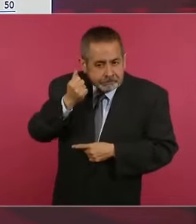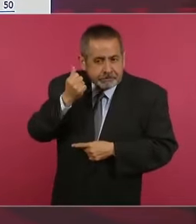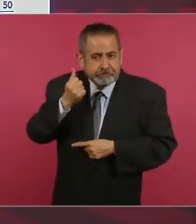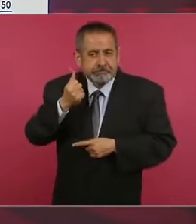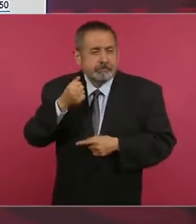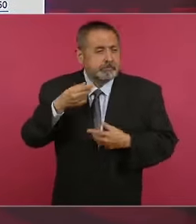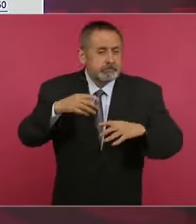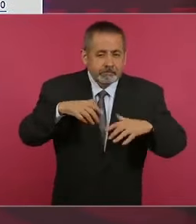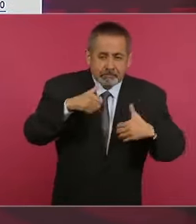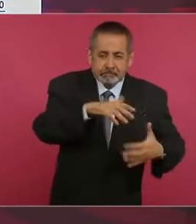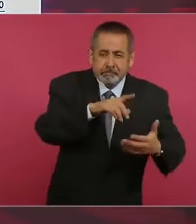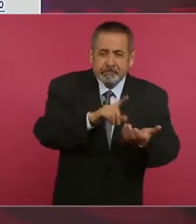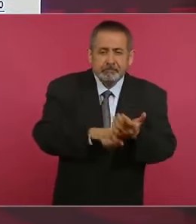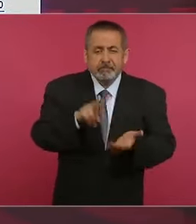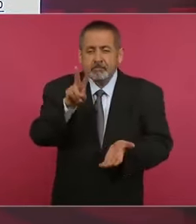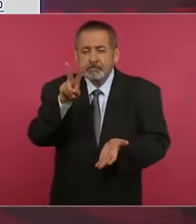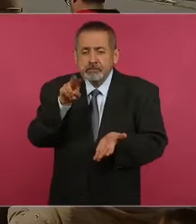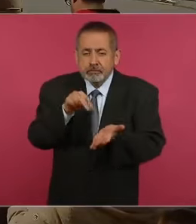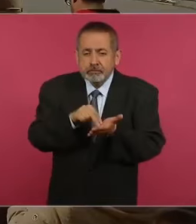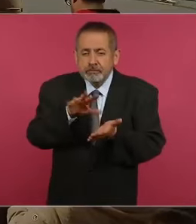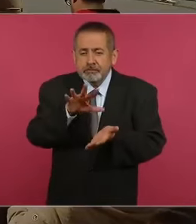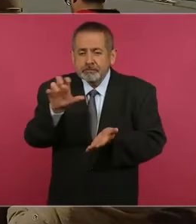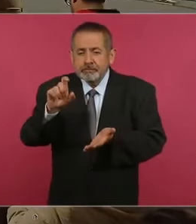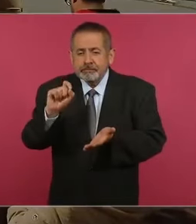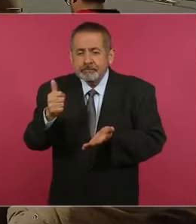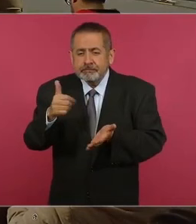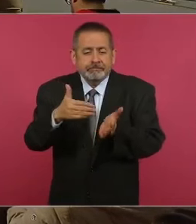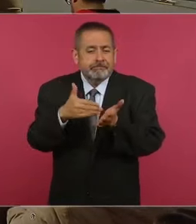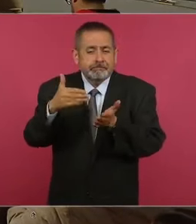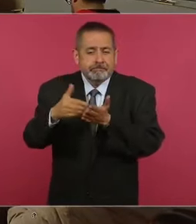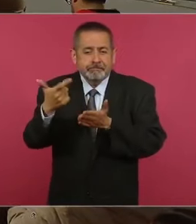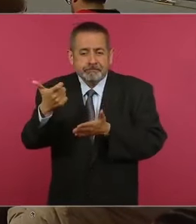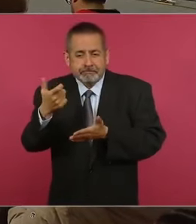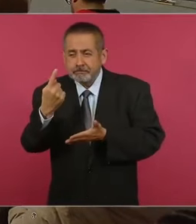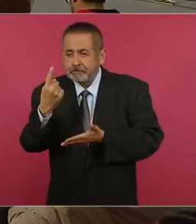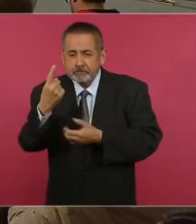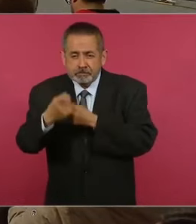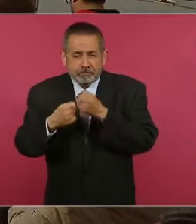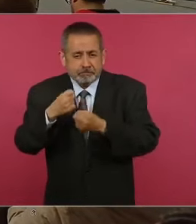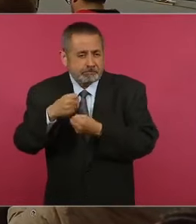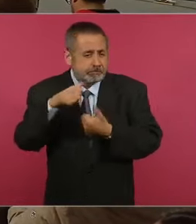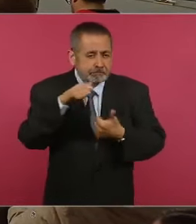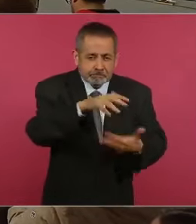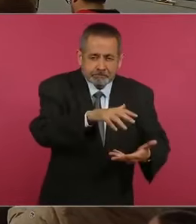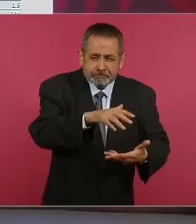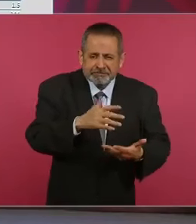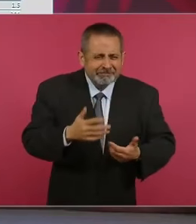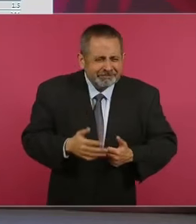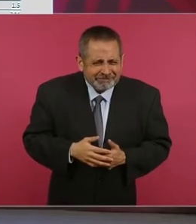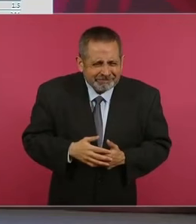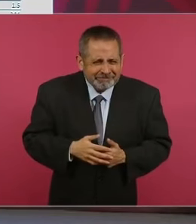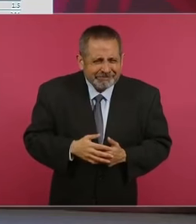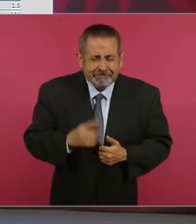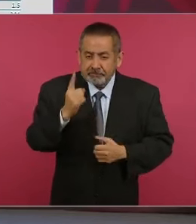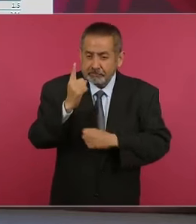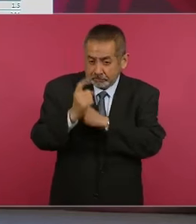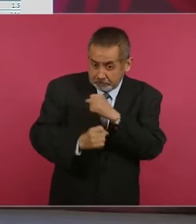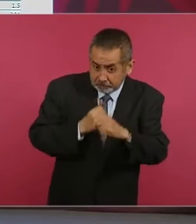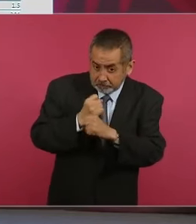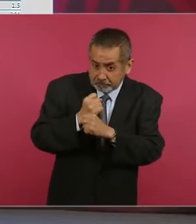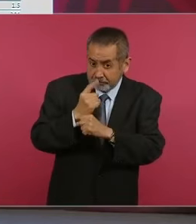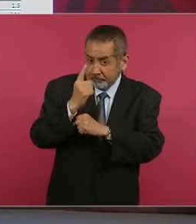dos mil 526 millones de pesos. Esto es año con año,